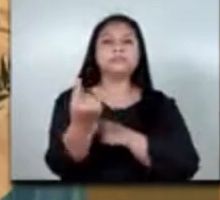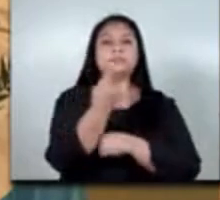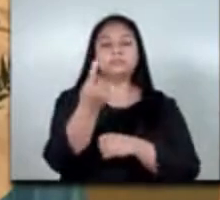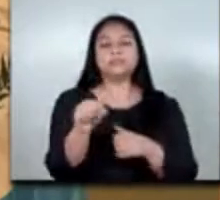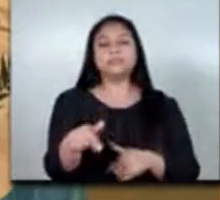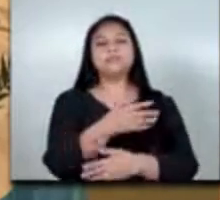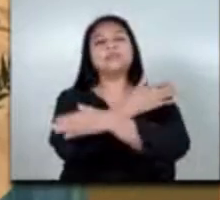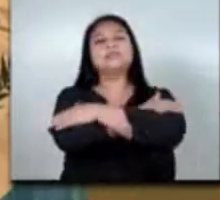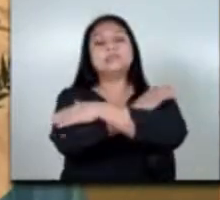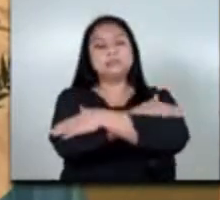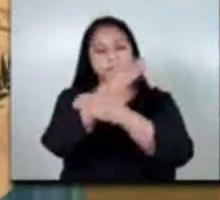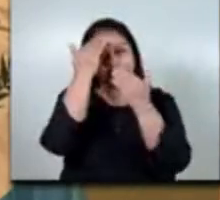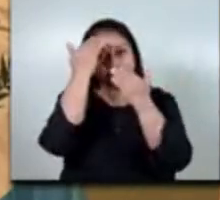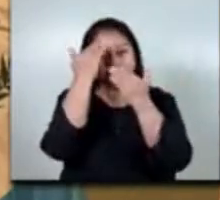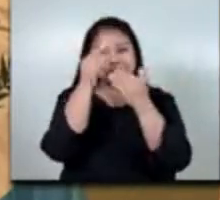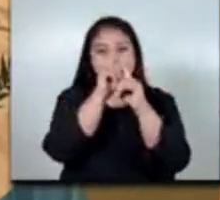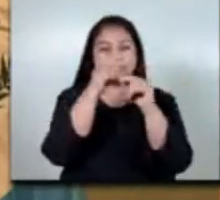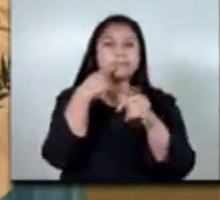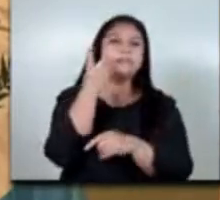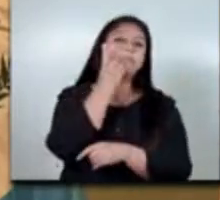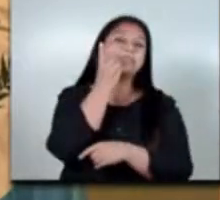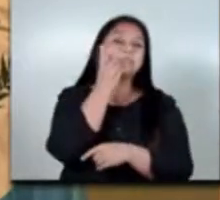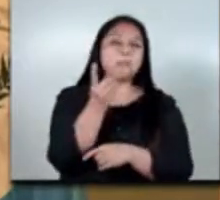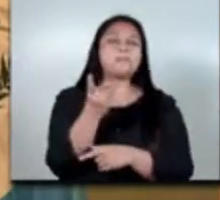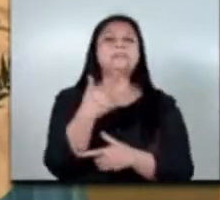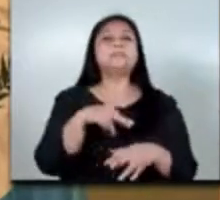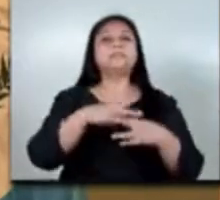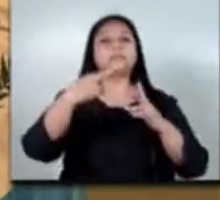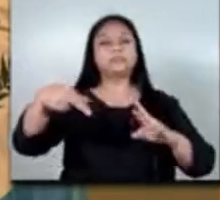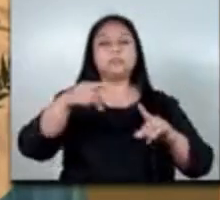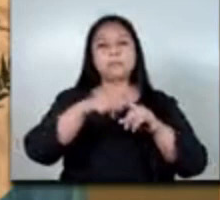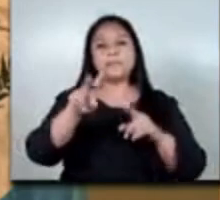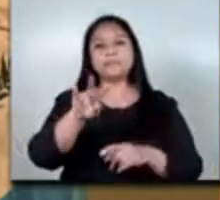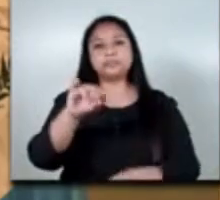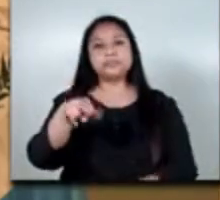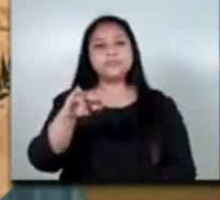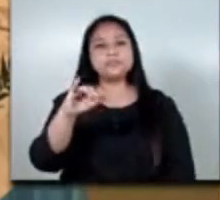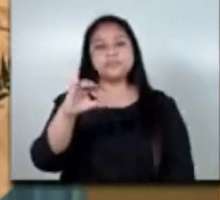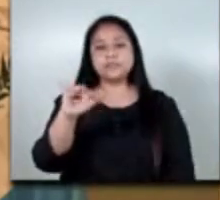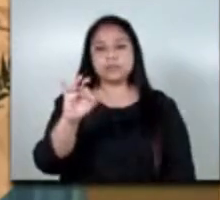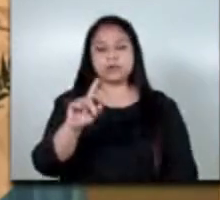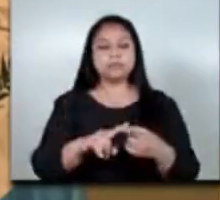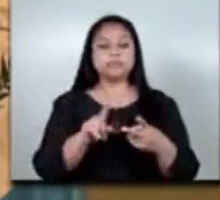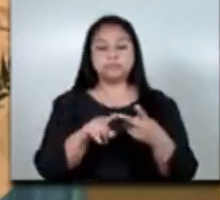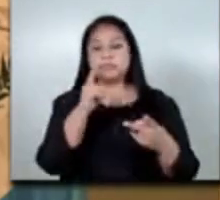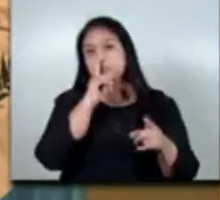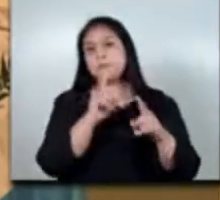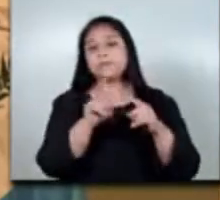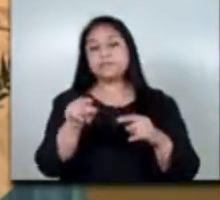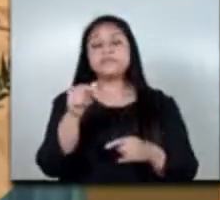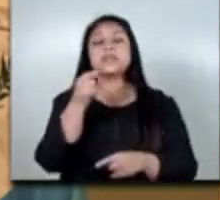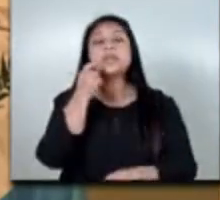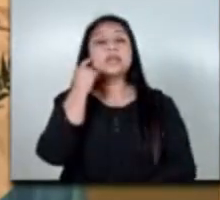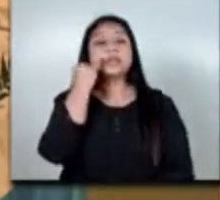saludos también de mi director regional Vinicius piñeiro y de la directora del departamento de migran en ginebra